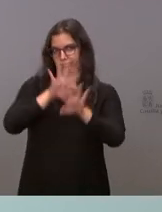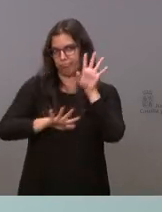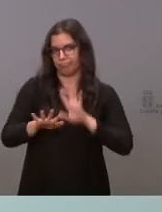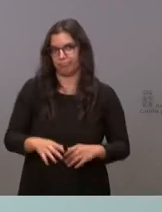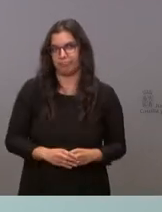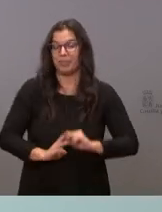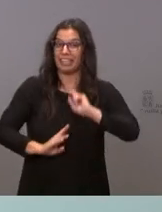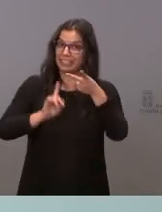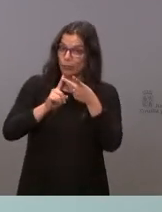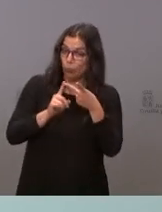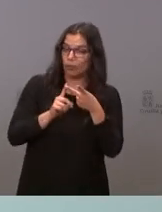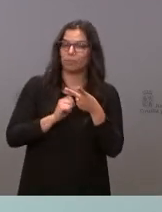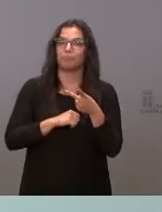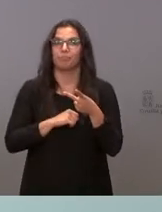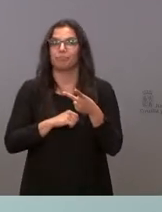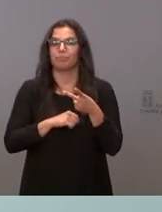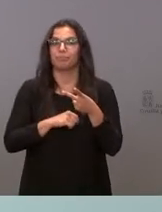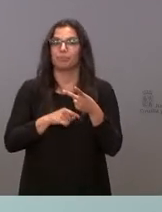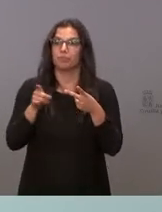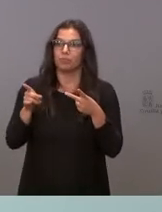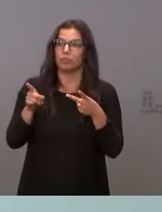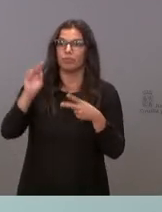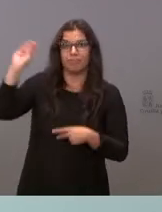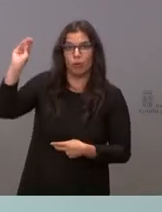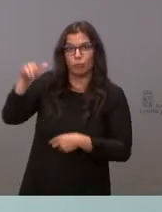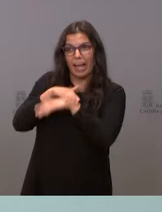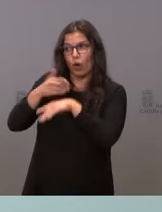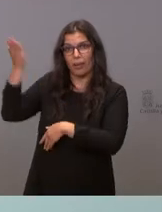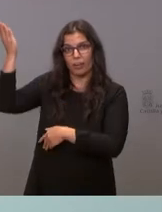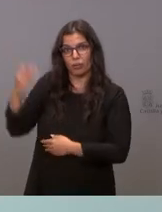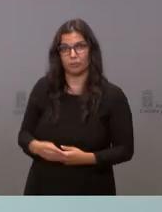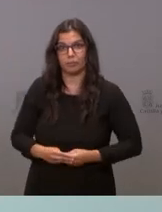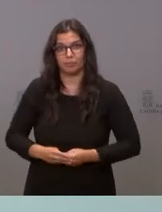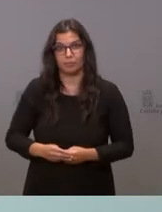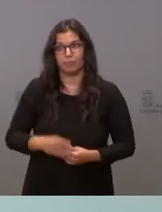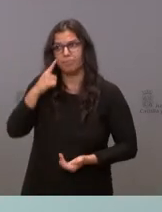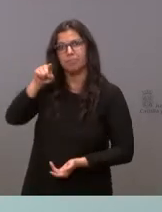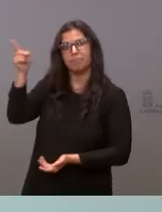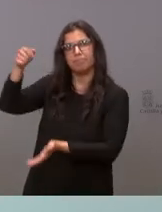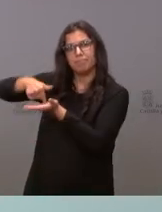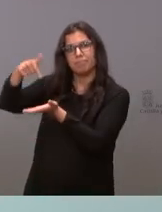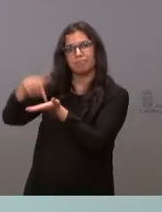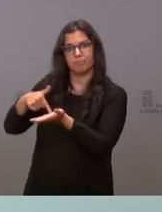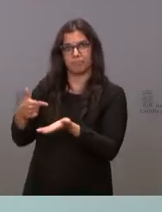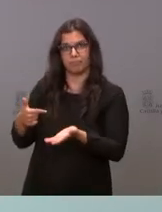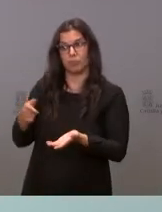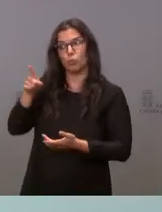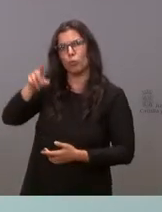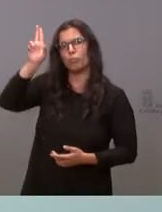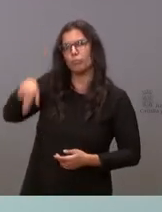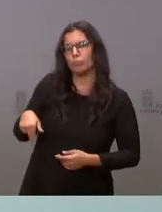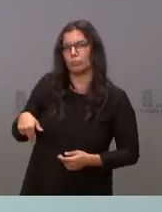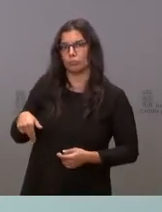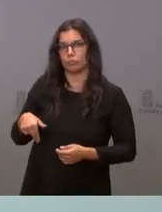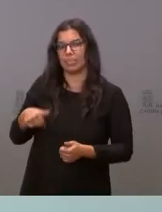Y la segunda, dirigirse al gobierno y exigirle, como secretario del Partido